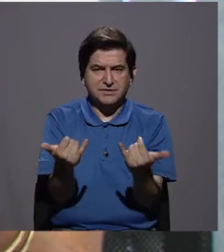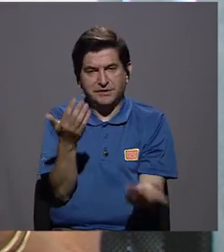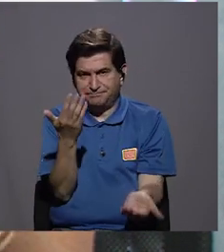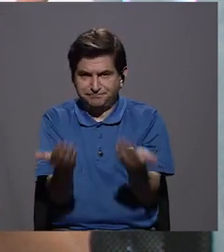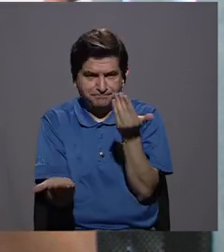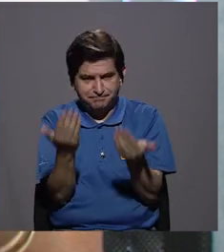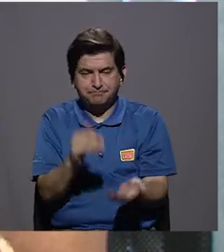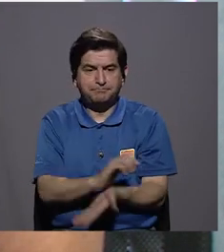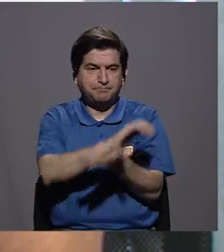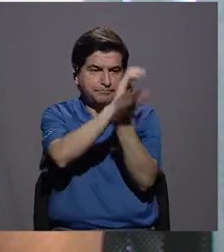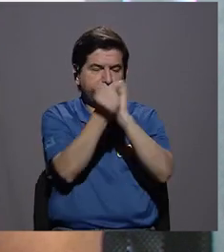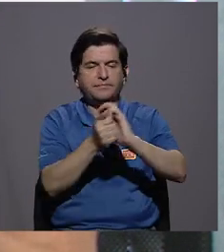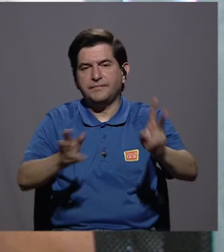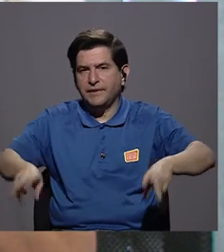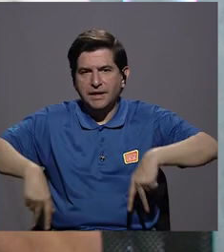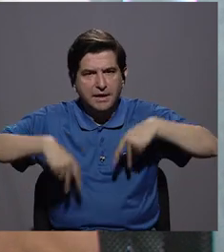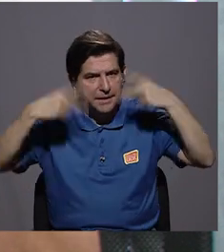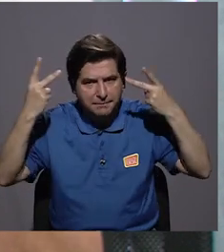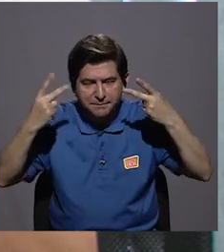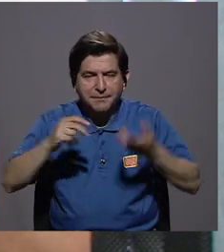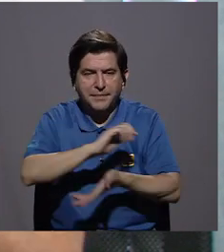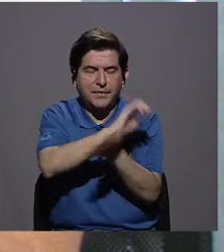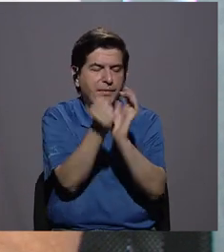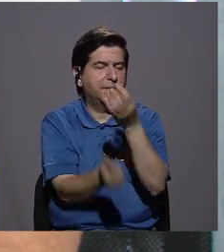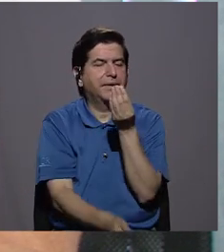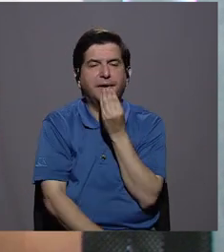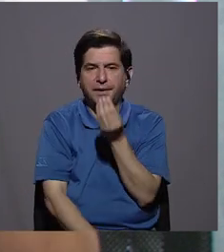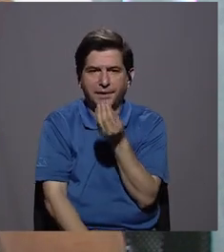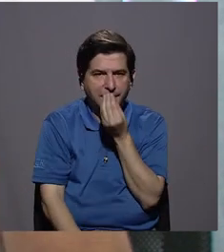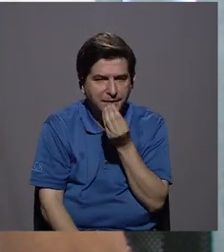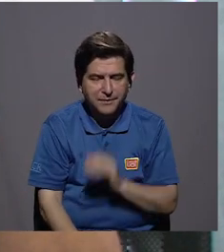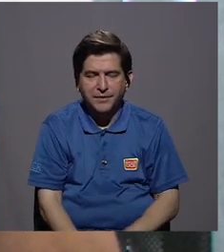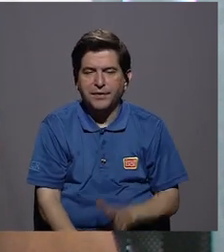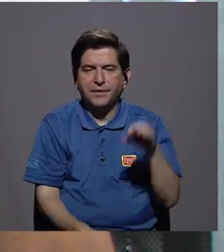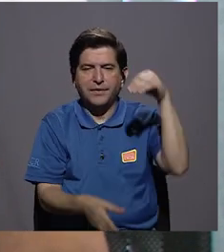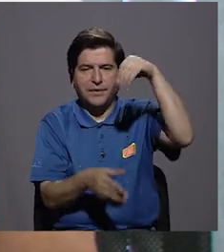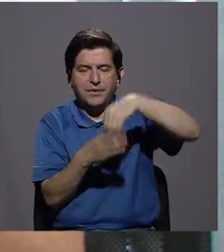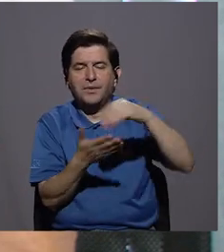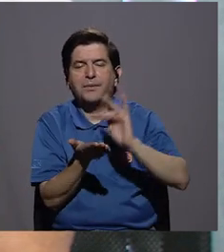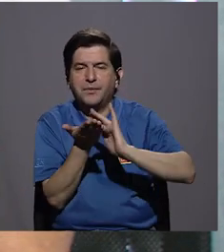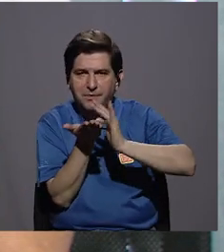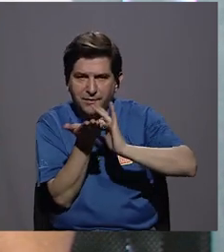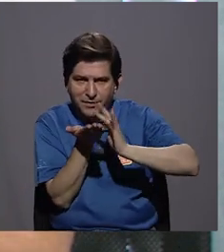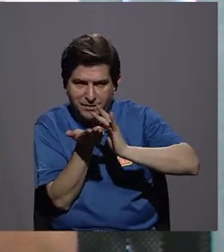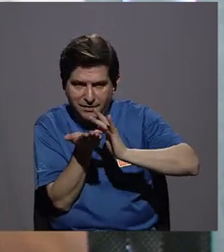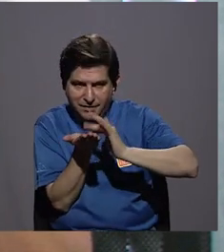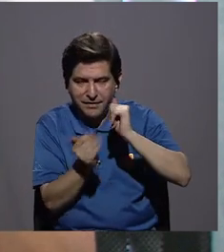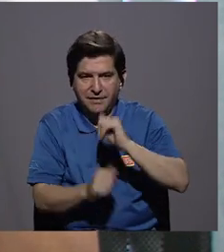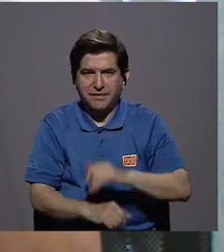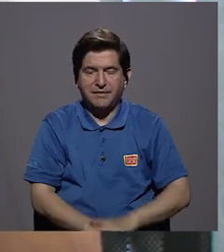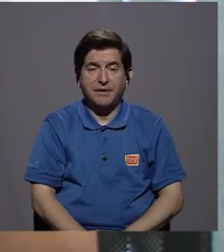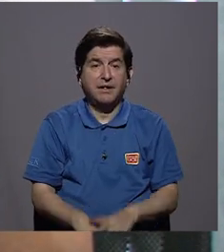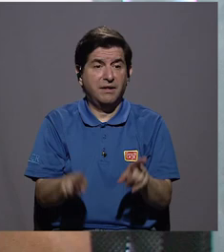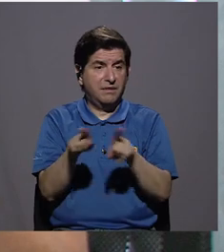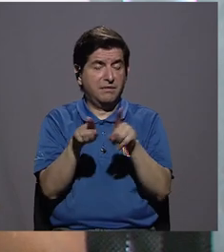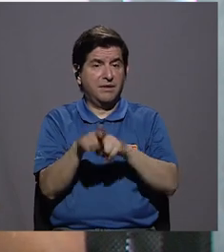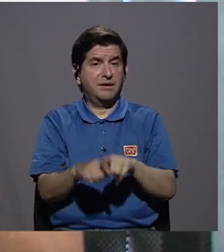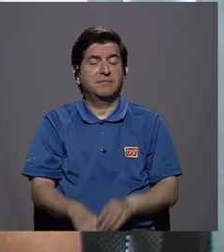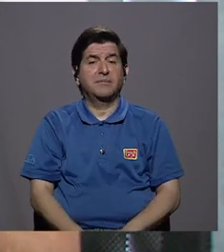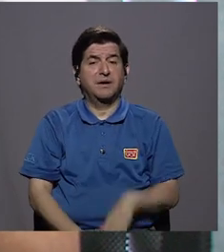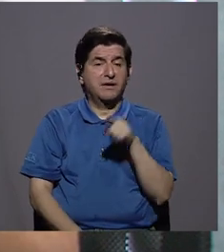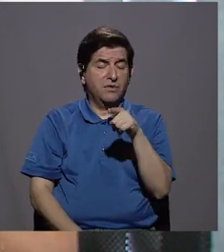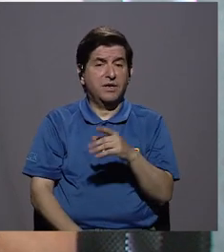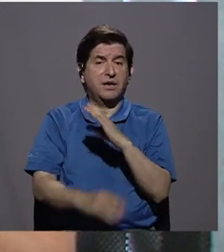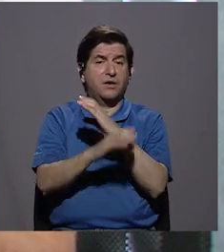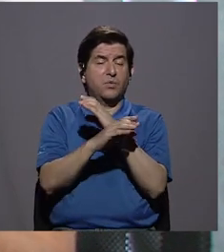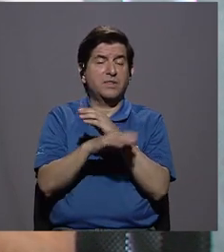un cambio de vida, de cambio de alimentación, incorporación de medicamentos, verdad, también hay que cuidar lo